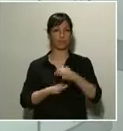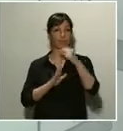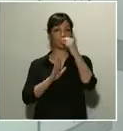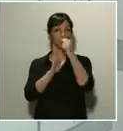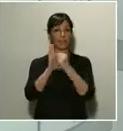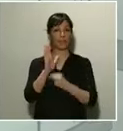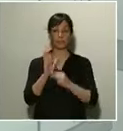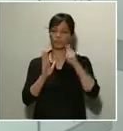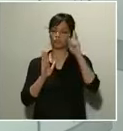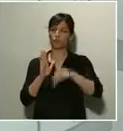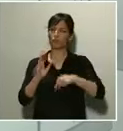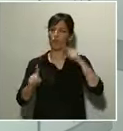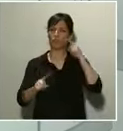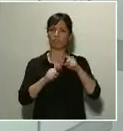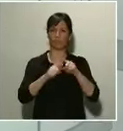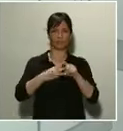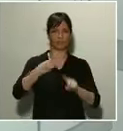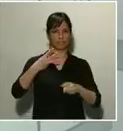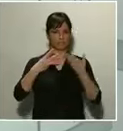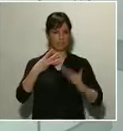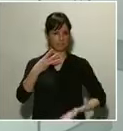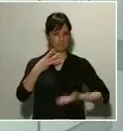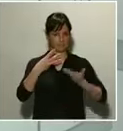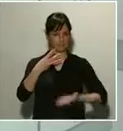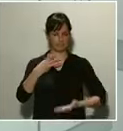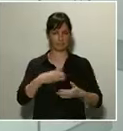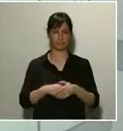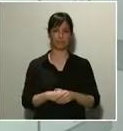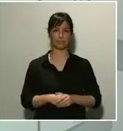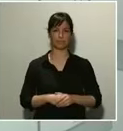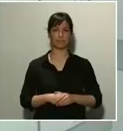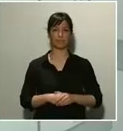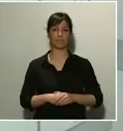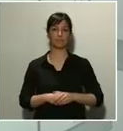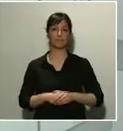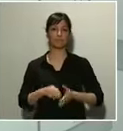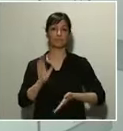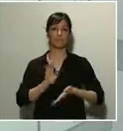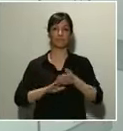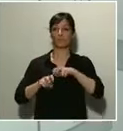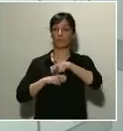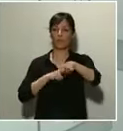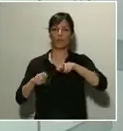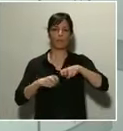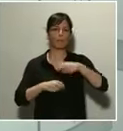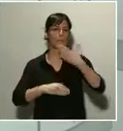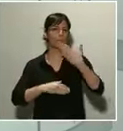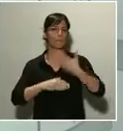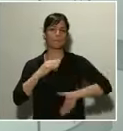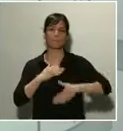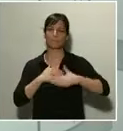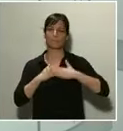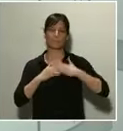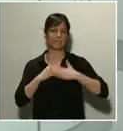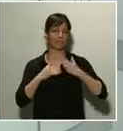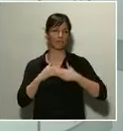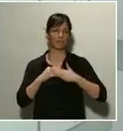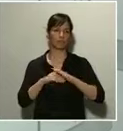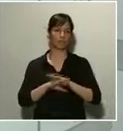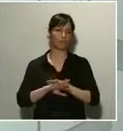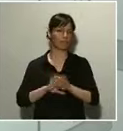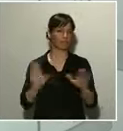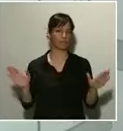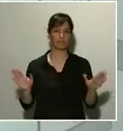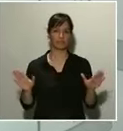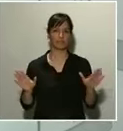clave. Restringir al máximo la movilidad, garantizando la mínima imprescindible y la seguridad en